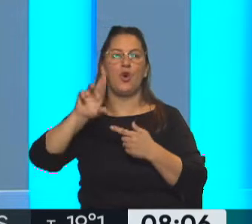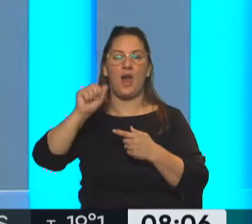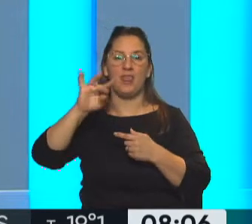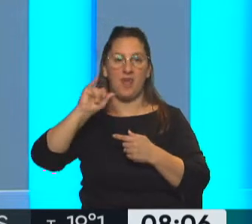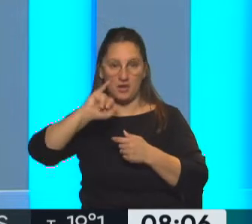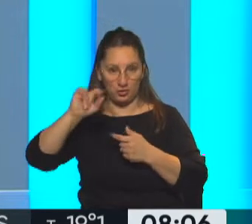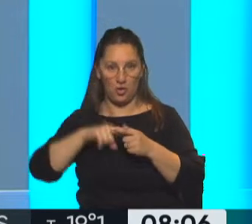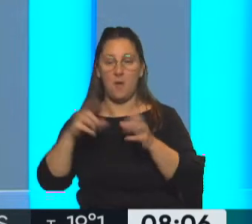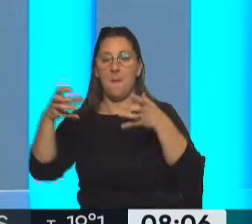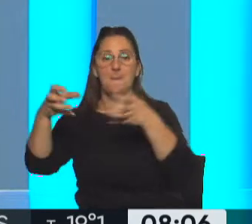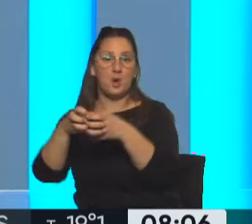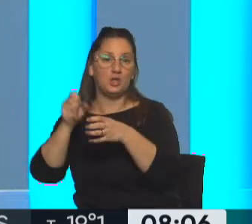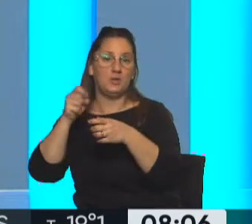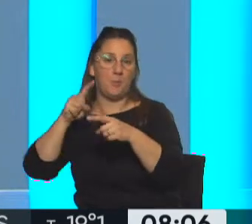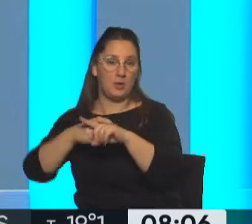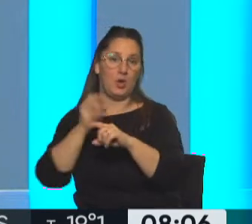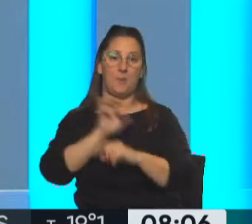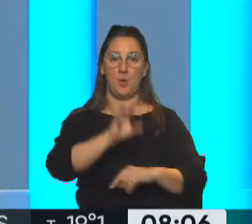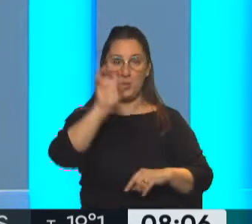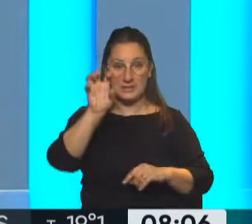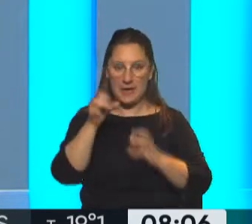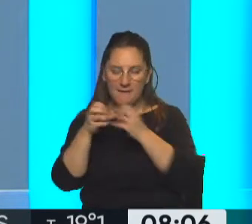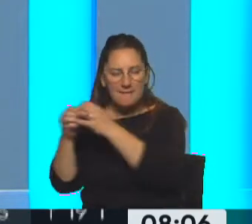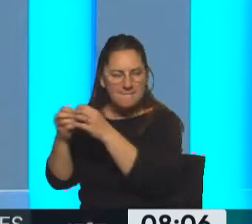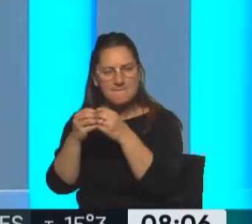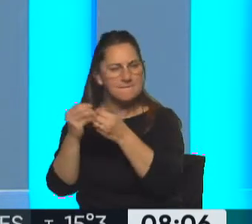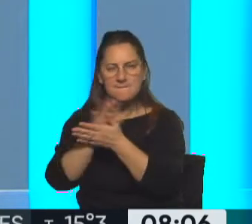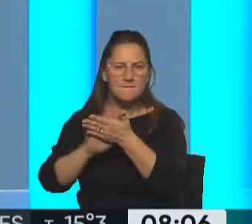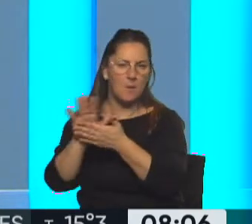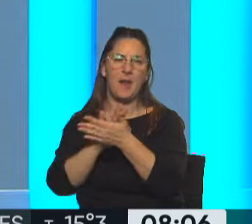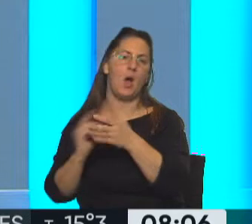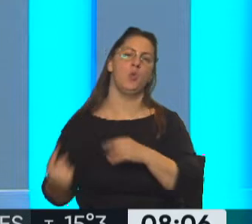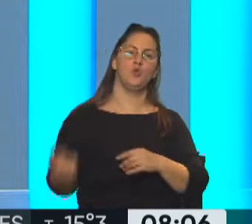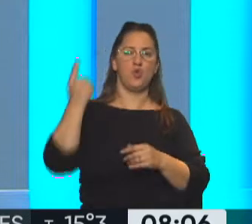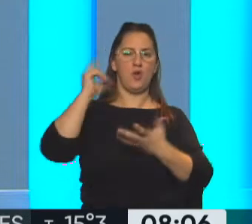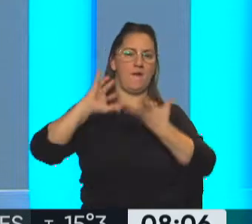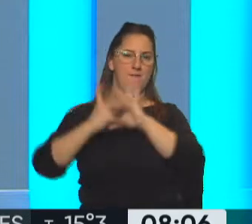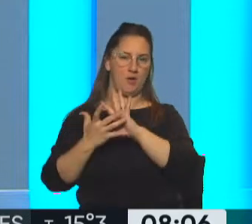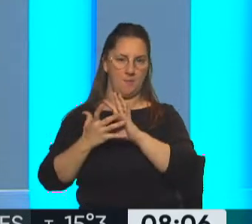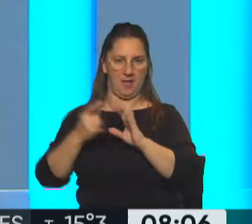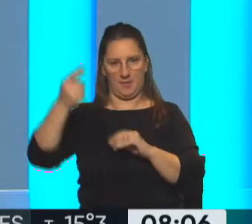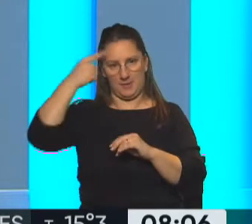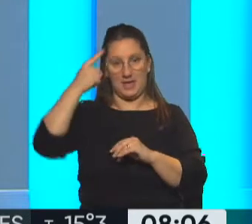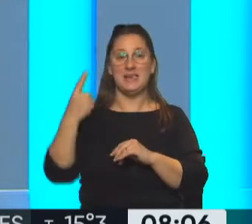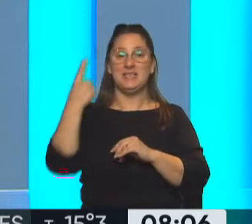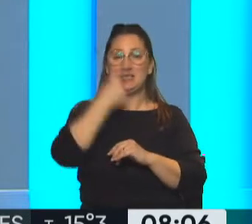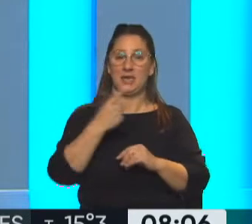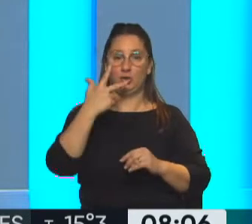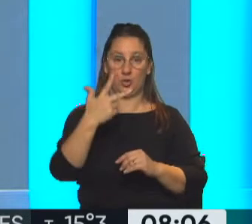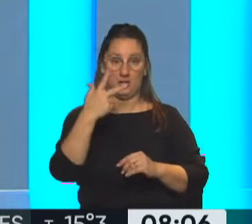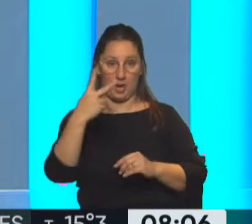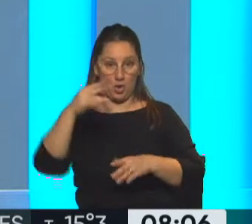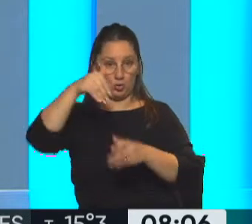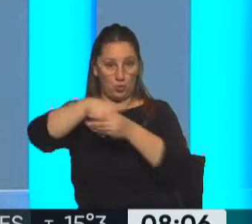Randazzo, los partidos provinciales. Ahí están trabajando para tratar de unificar una postura. Y que esos 132 votos que